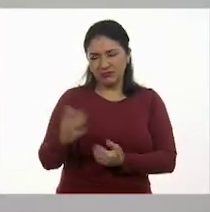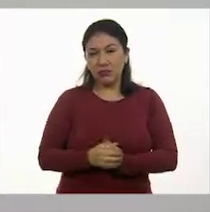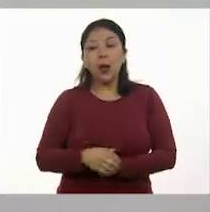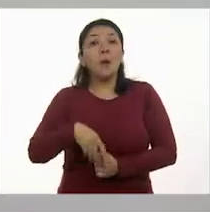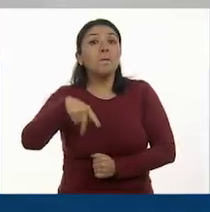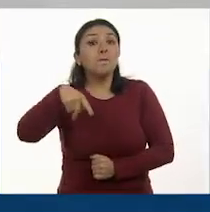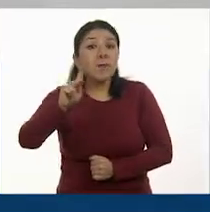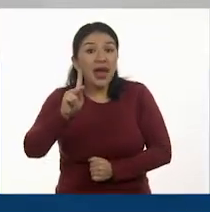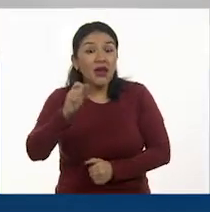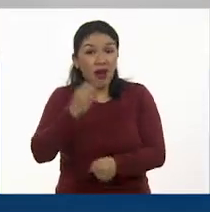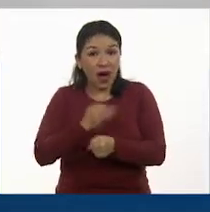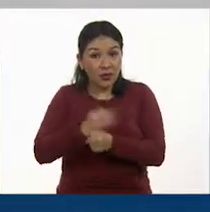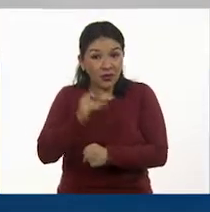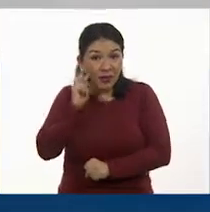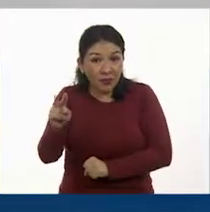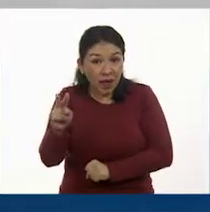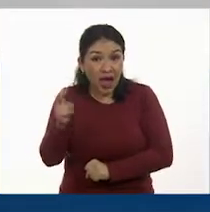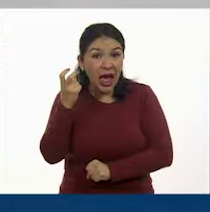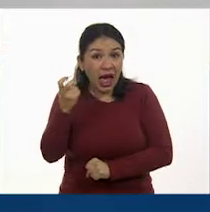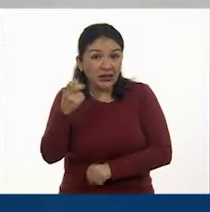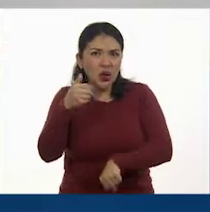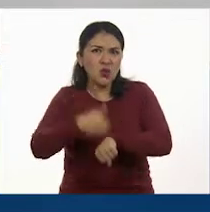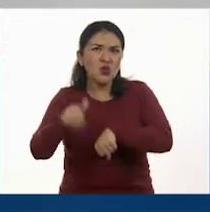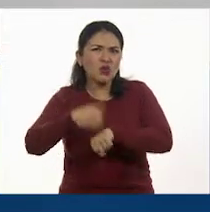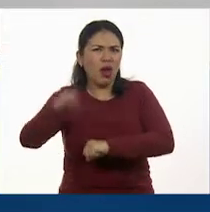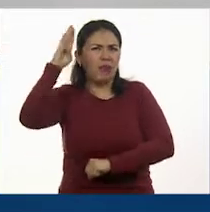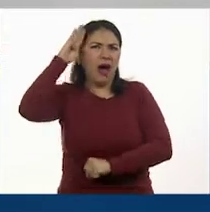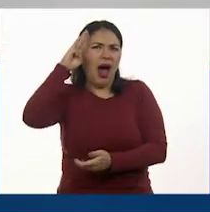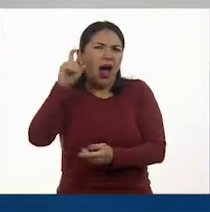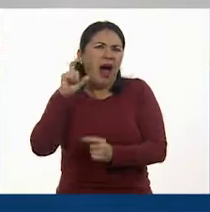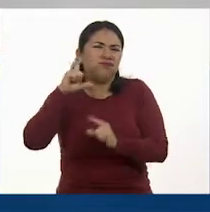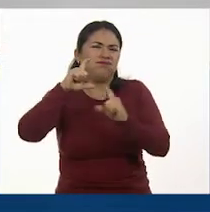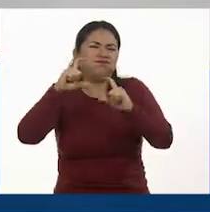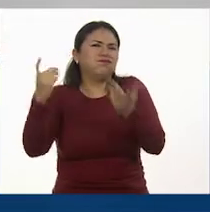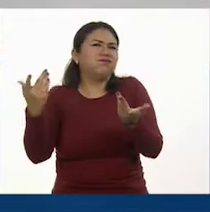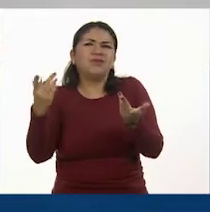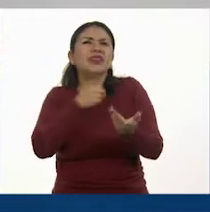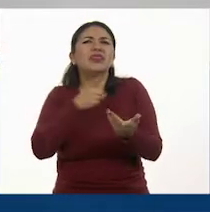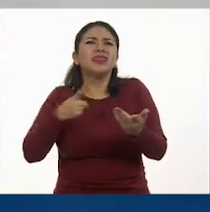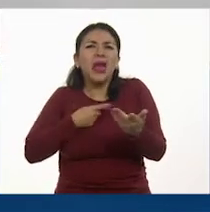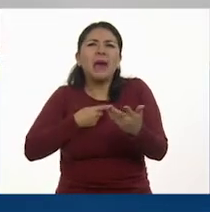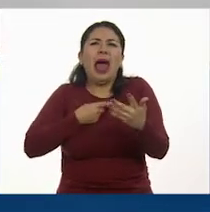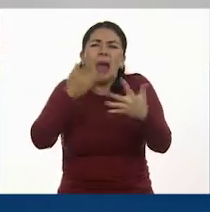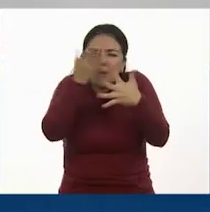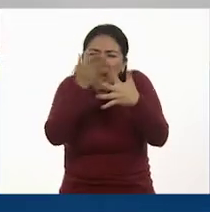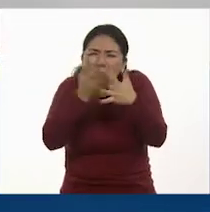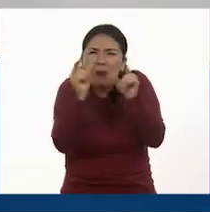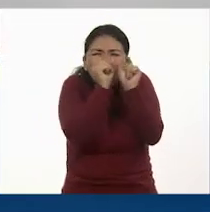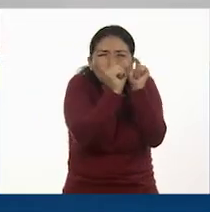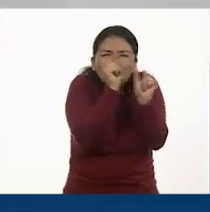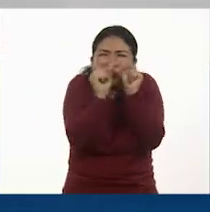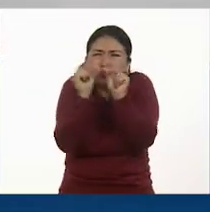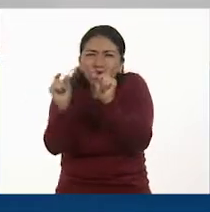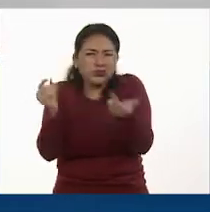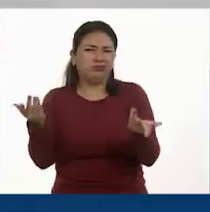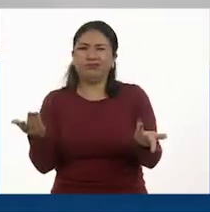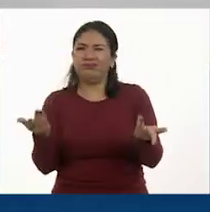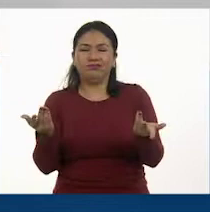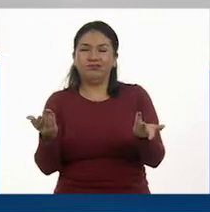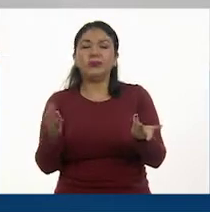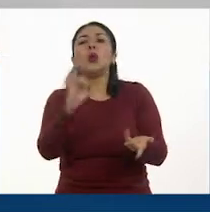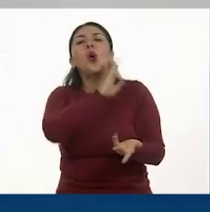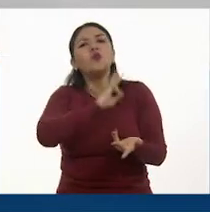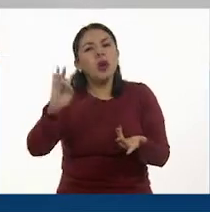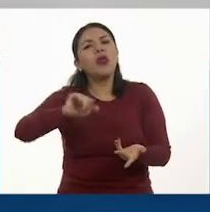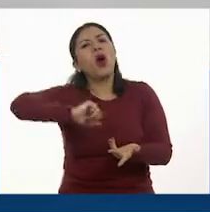Sin embargo, bueno, pues esta queda muy grande. Sí, habría que dividir en espacios más pequeños todavía. Entonces, podríamos